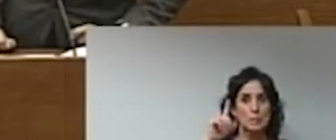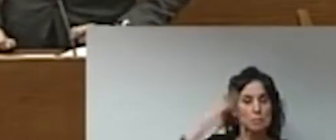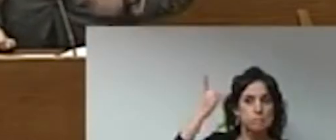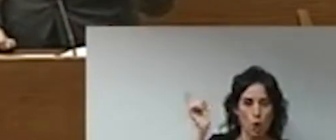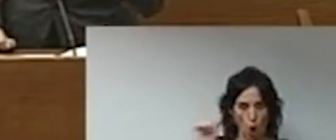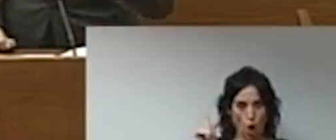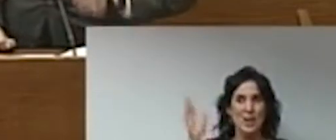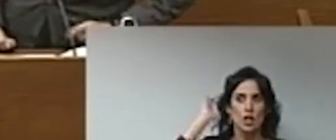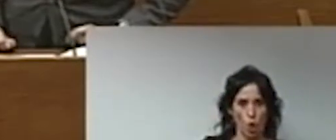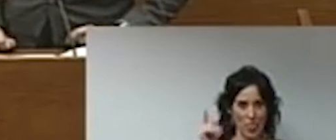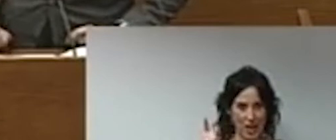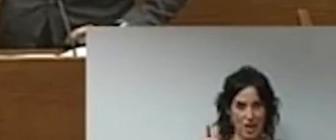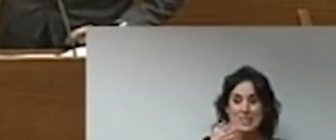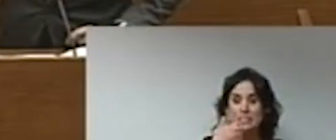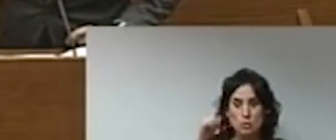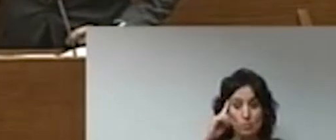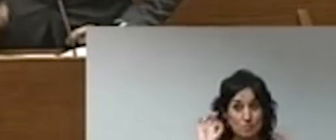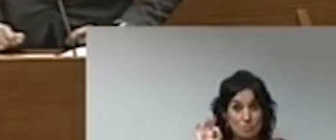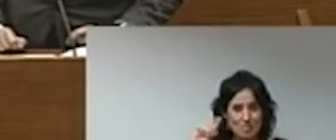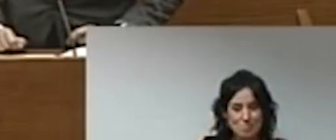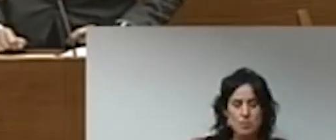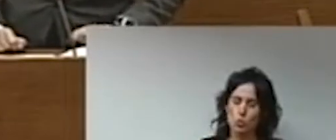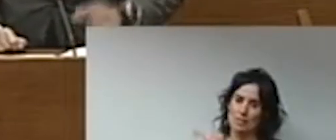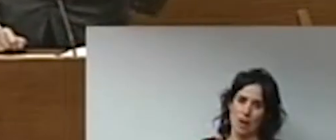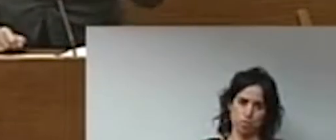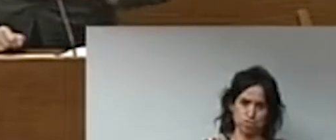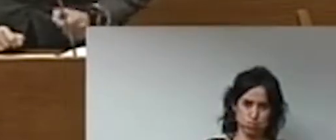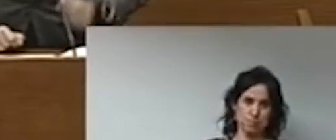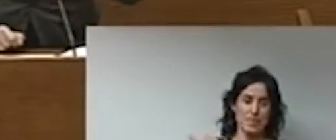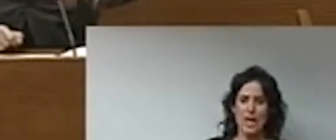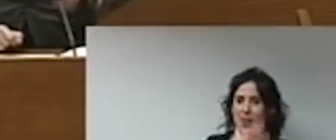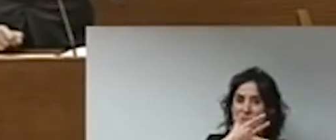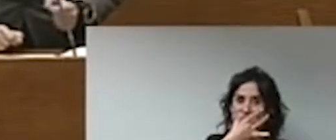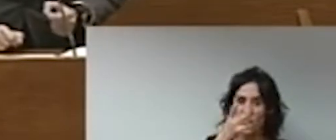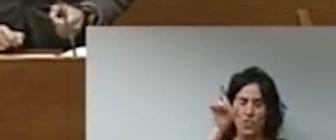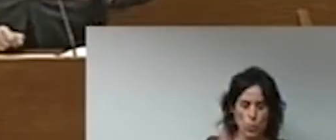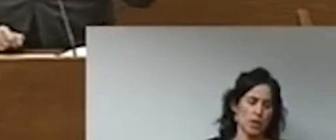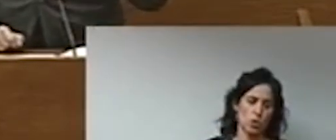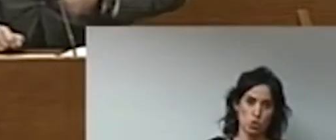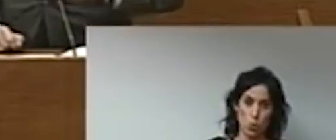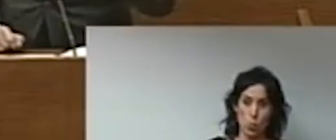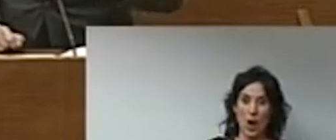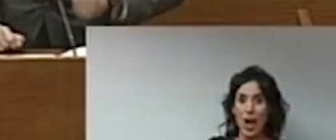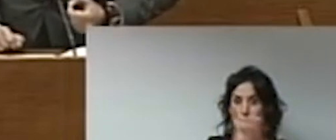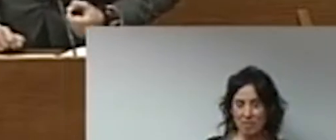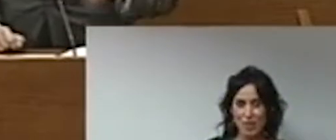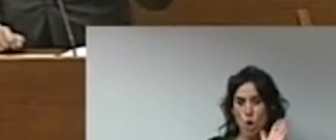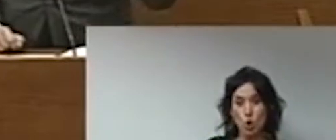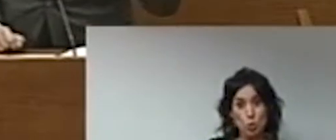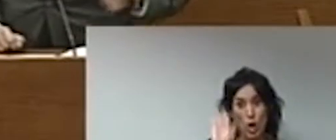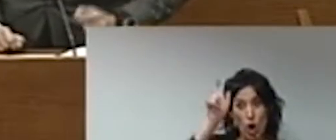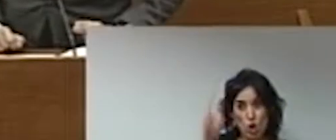condenas. Y si usted fuera consecuente, ya se habría marchado. José Juan Zaplana se pregunta que qué más tiene que pasar